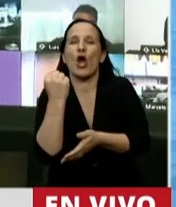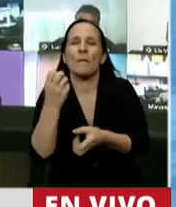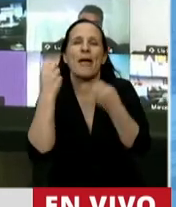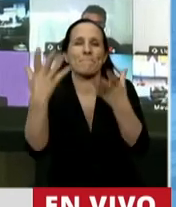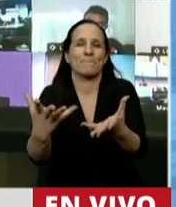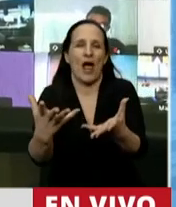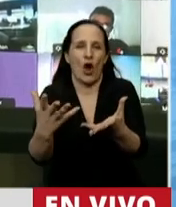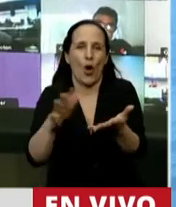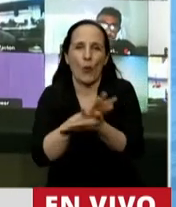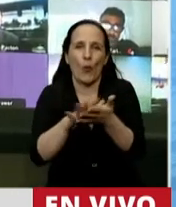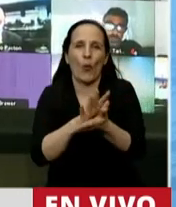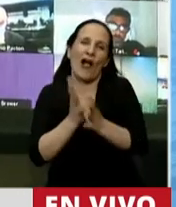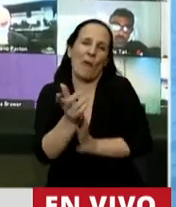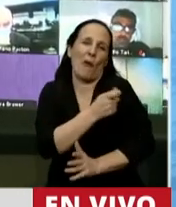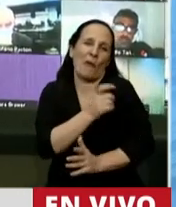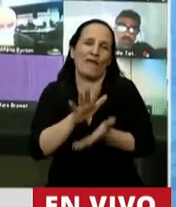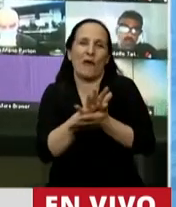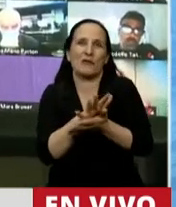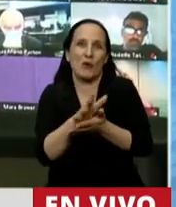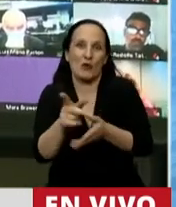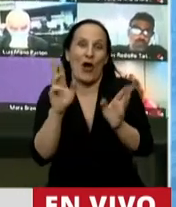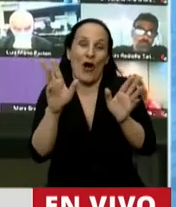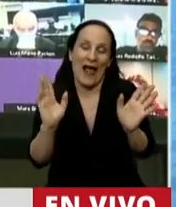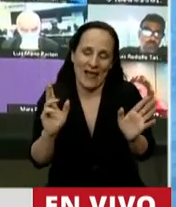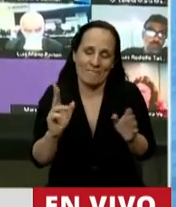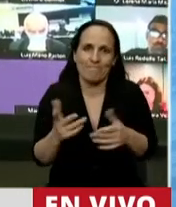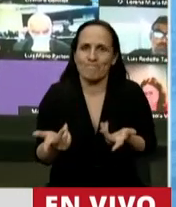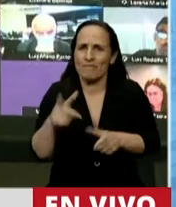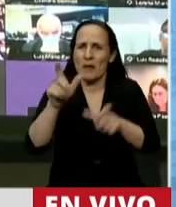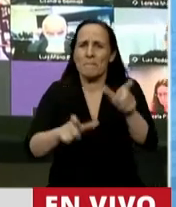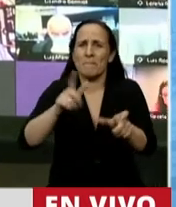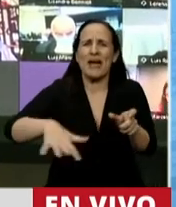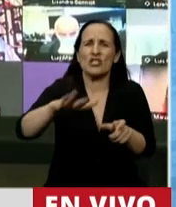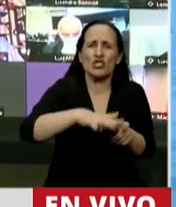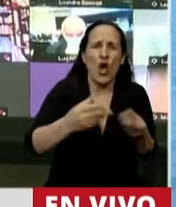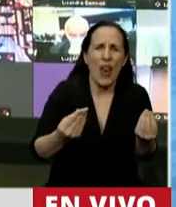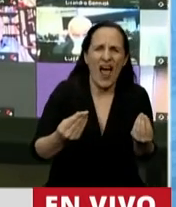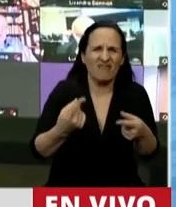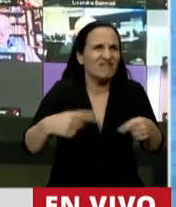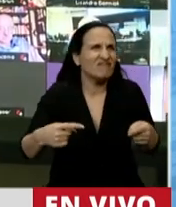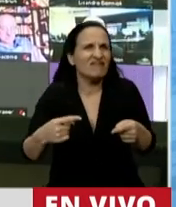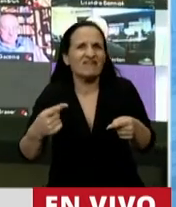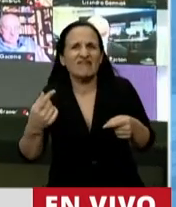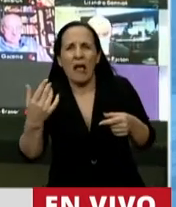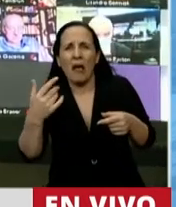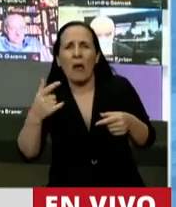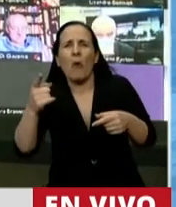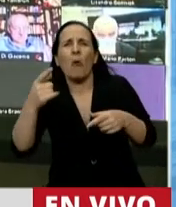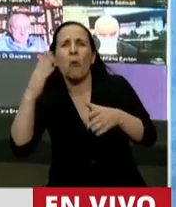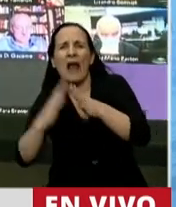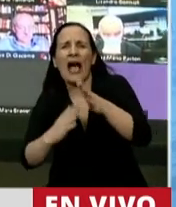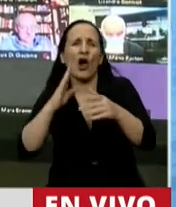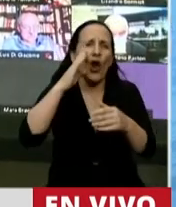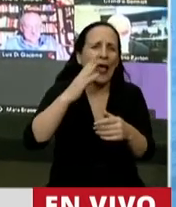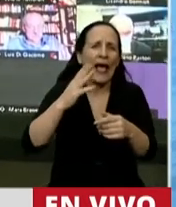Argentina, Presidenta. Estos tiempos, ya la verdad que a la gente no le interesa si el gato es blanco o negro, sino que caza el ratón, es decir, que resuelvan los